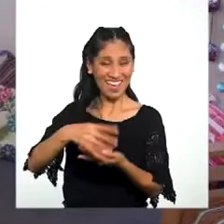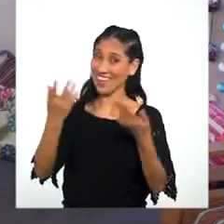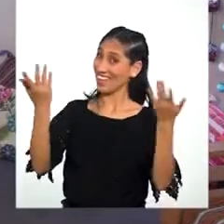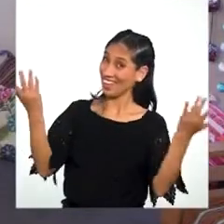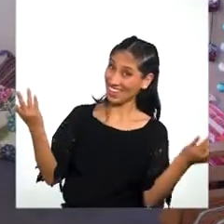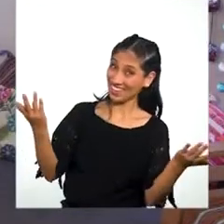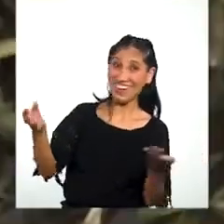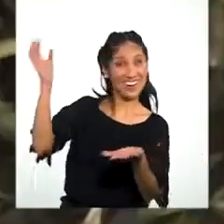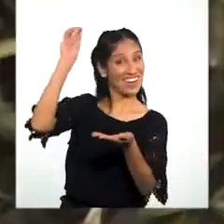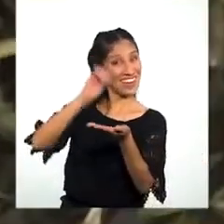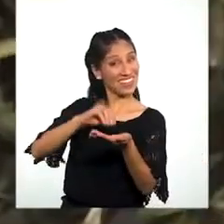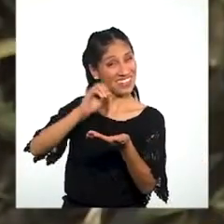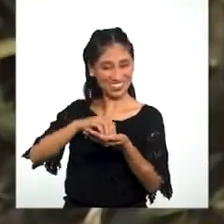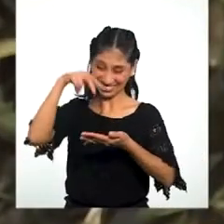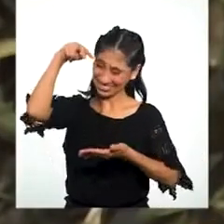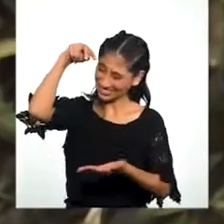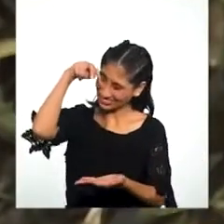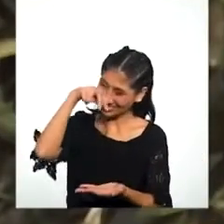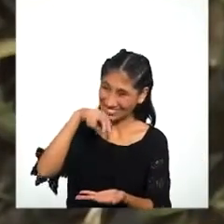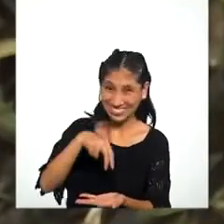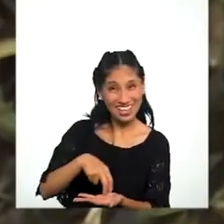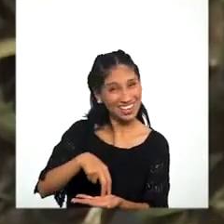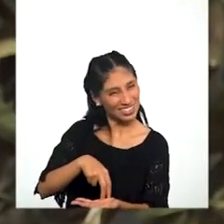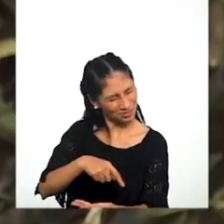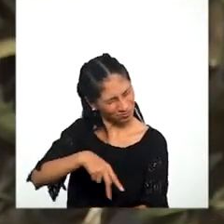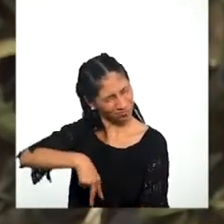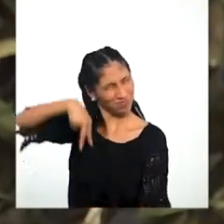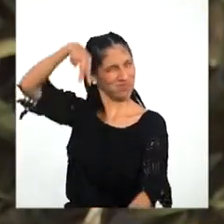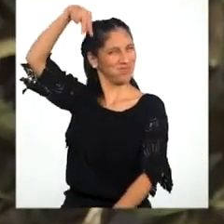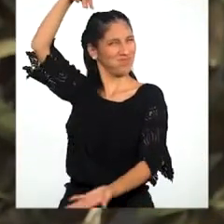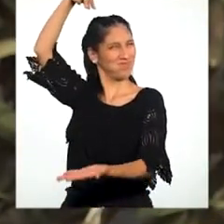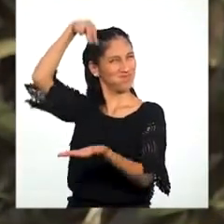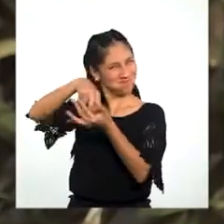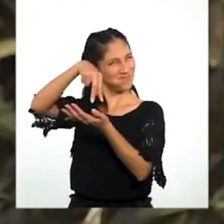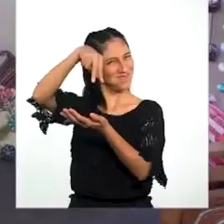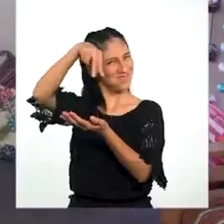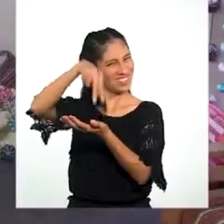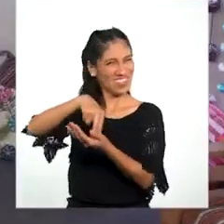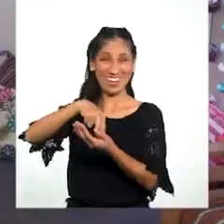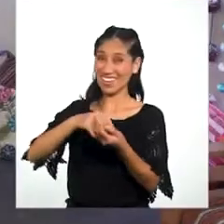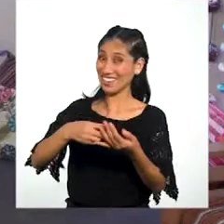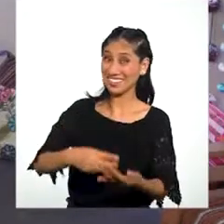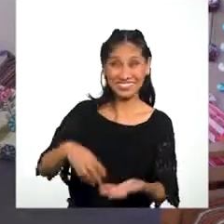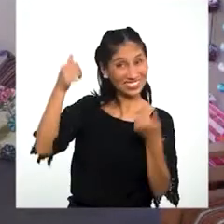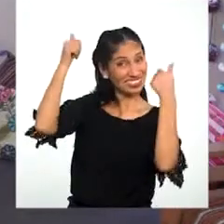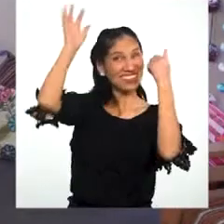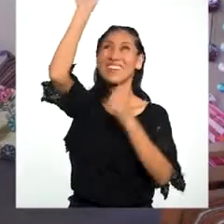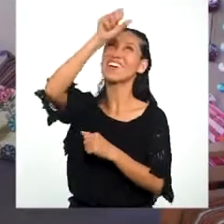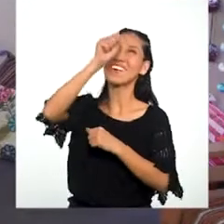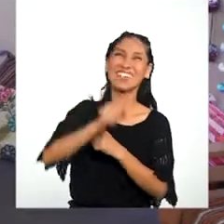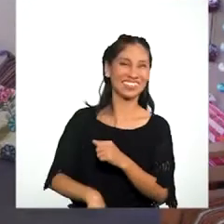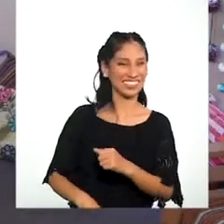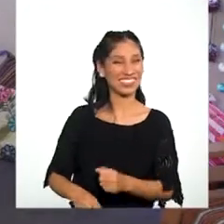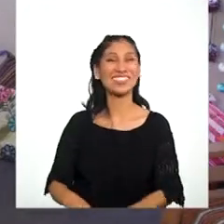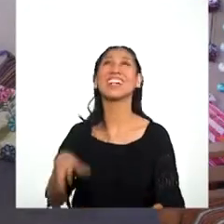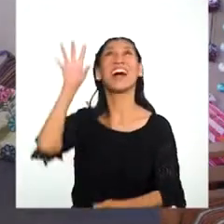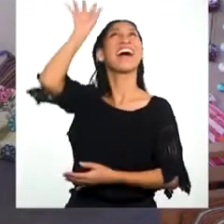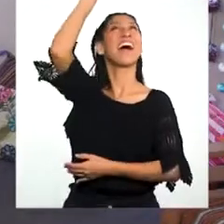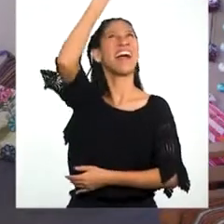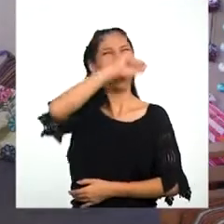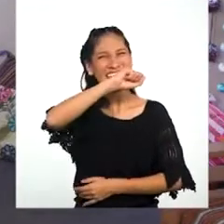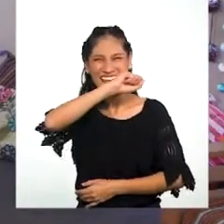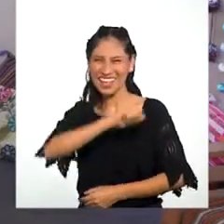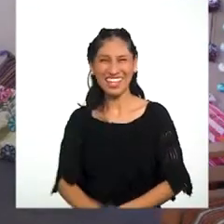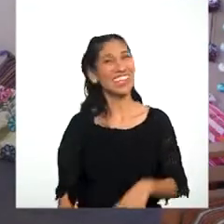De nuevo nos agachamos Y a dar un salto Un super salto